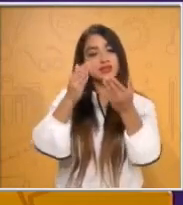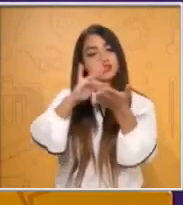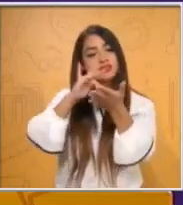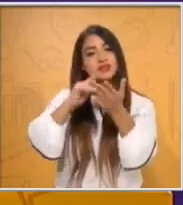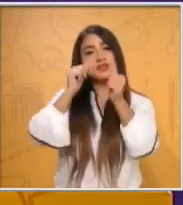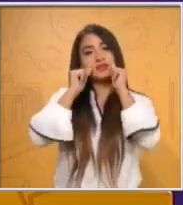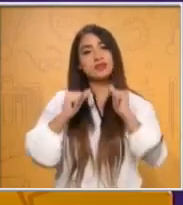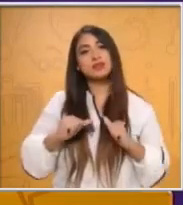de hoy. Y esperamos que cumplas con tus tres.